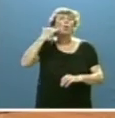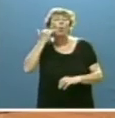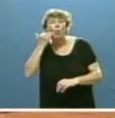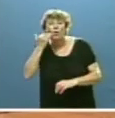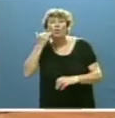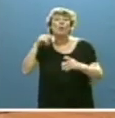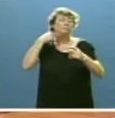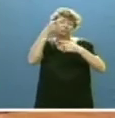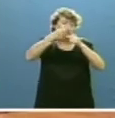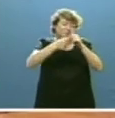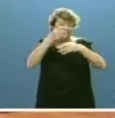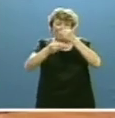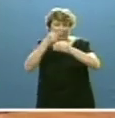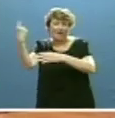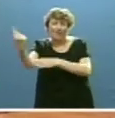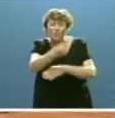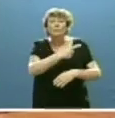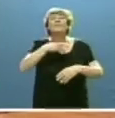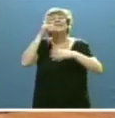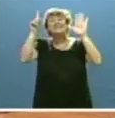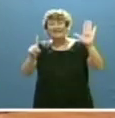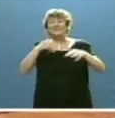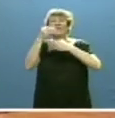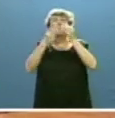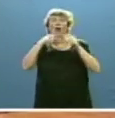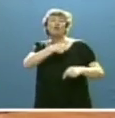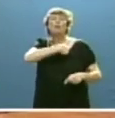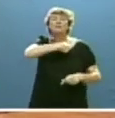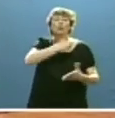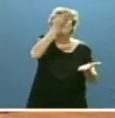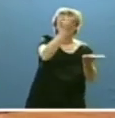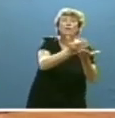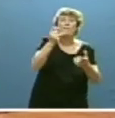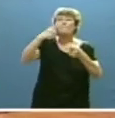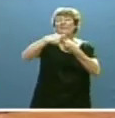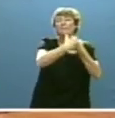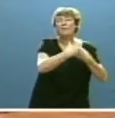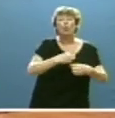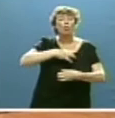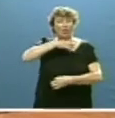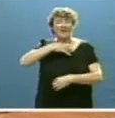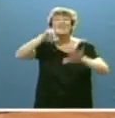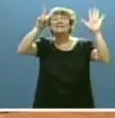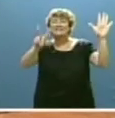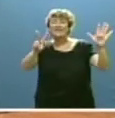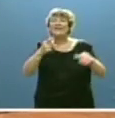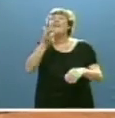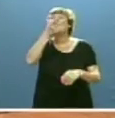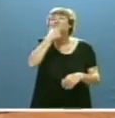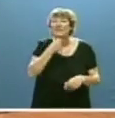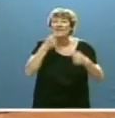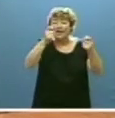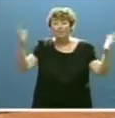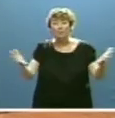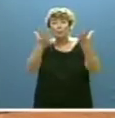términos que se establezcan. Seis, crear una comisión de peticiones y participación ciudadana. Siete, facilitar que los promotores